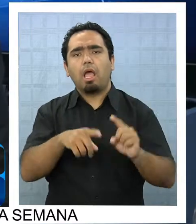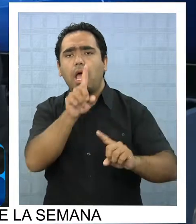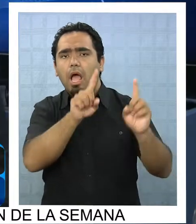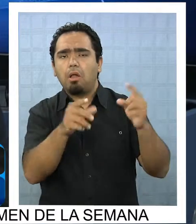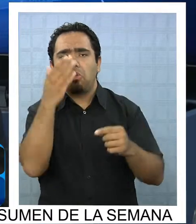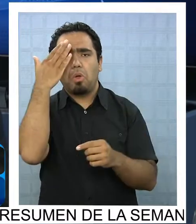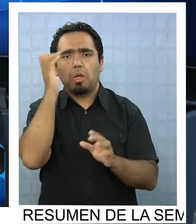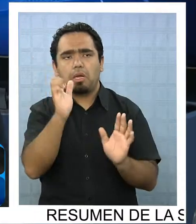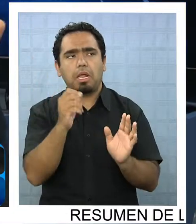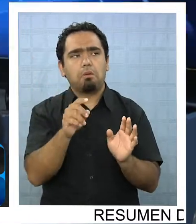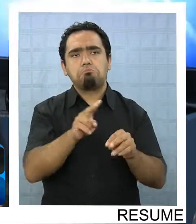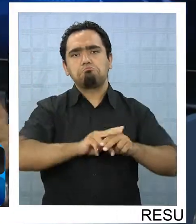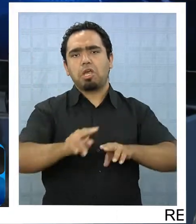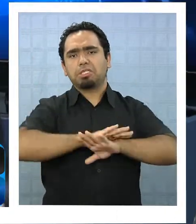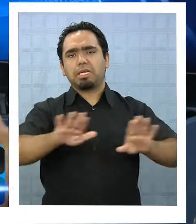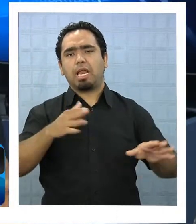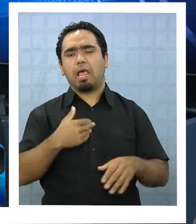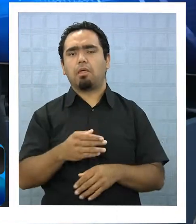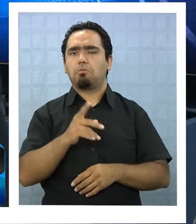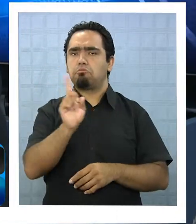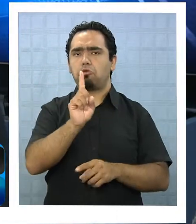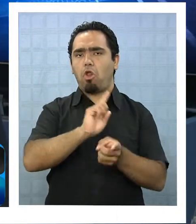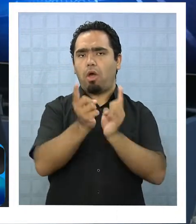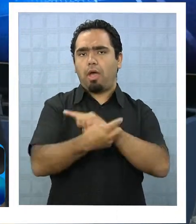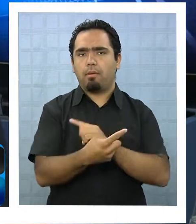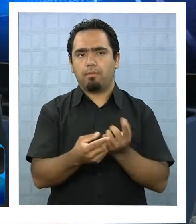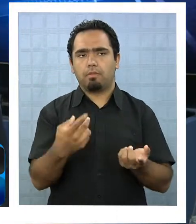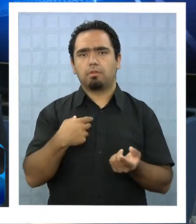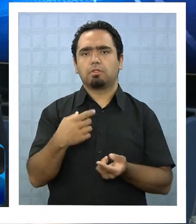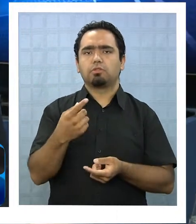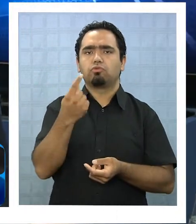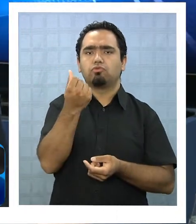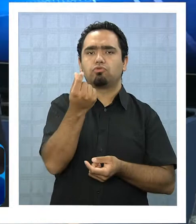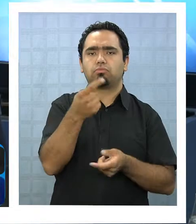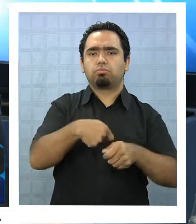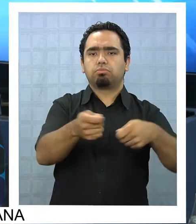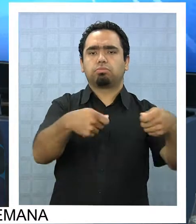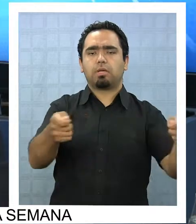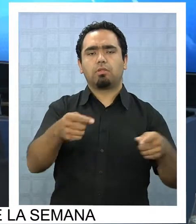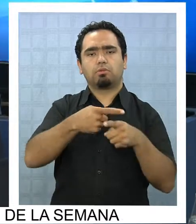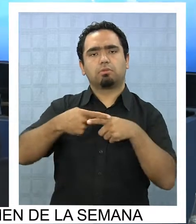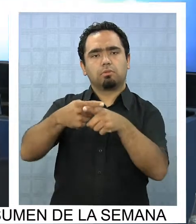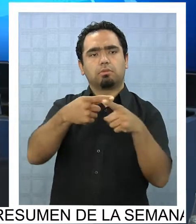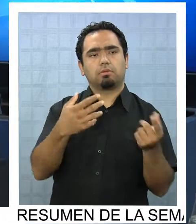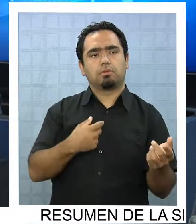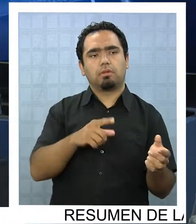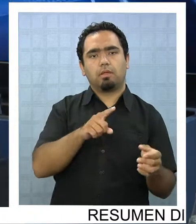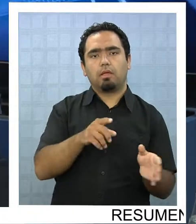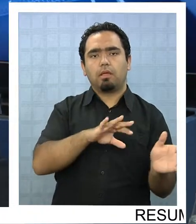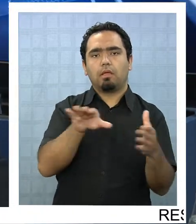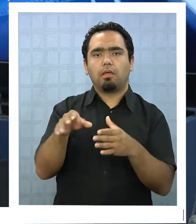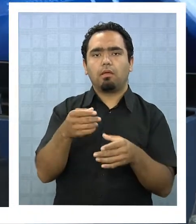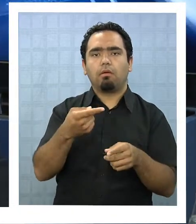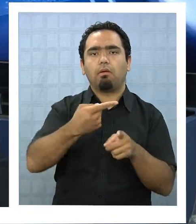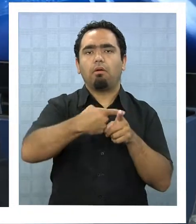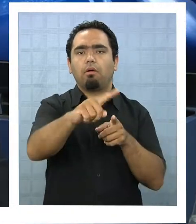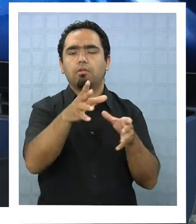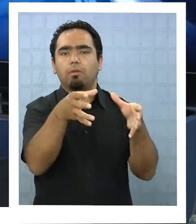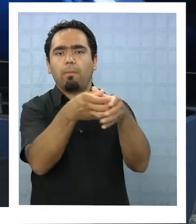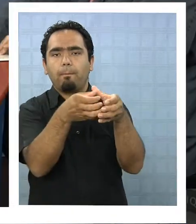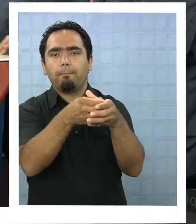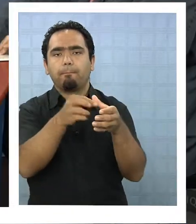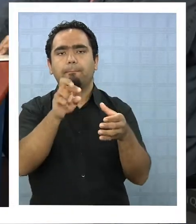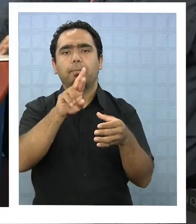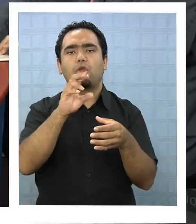hay que hacer es nada es no cambiar es lo que ellos llaman más gasto social y los progresistas el partido humanista